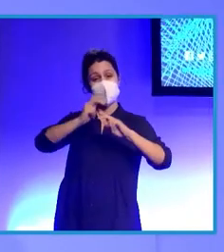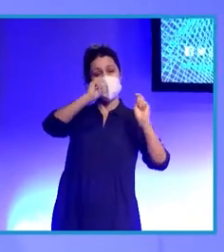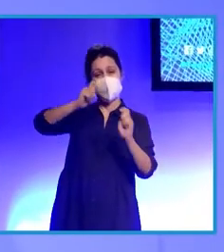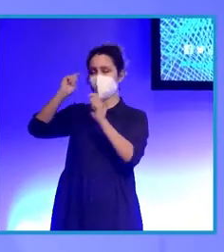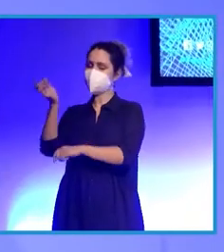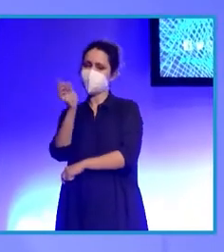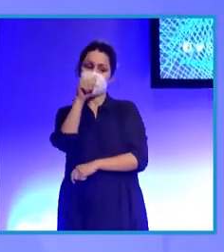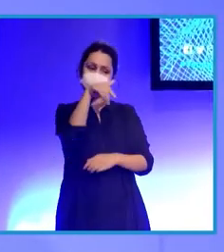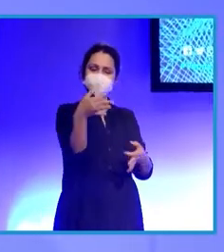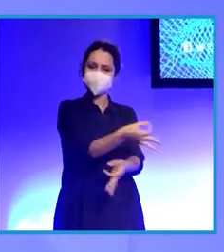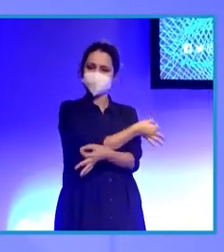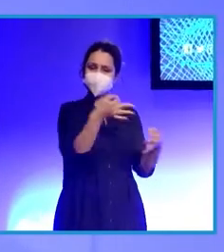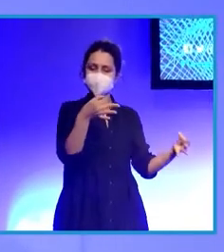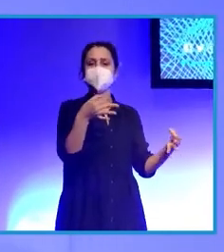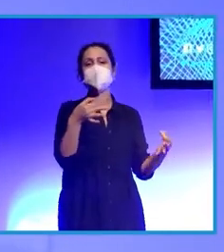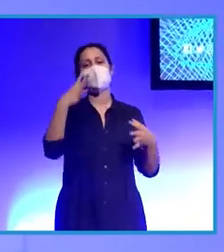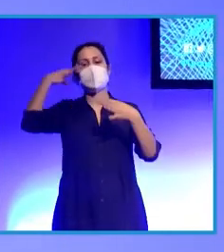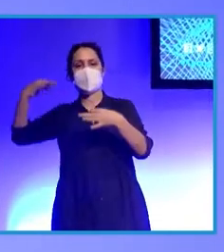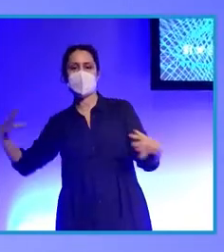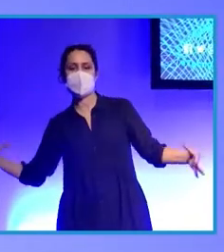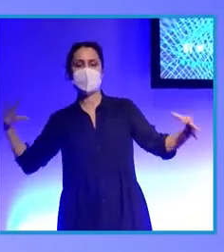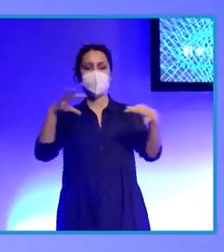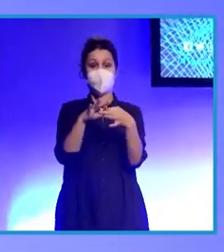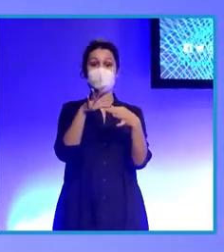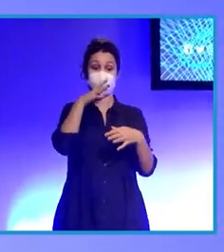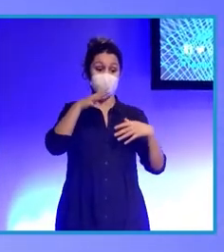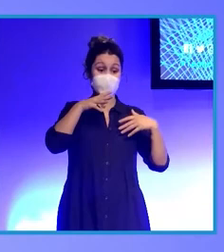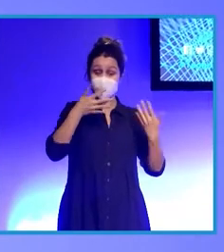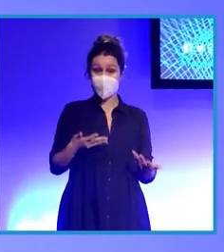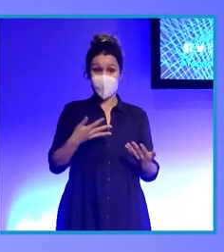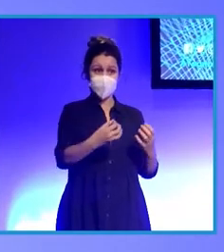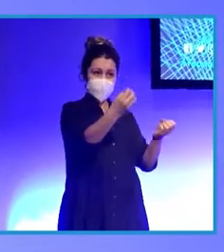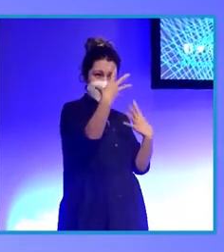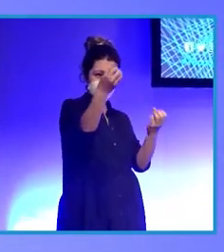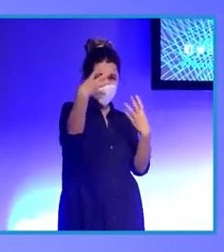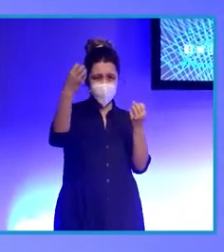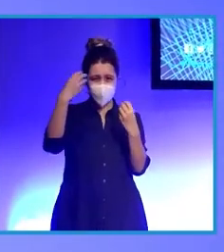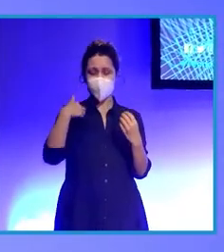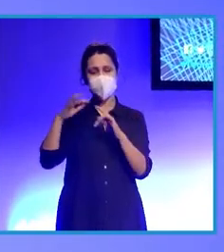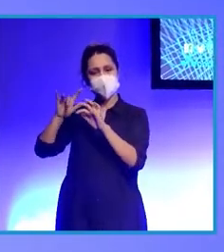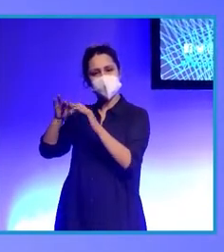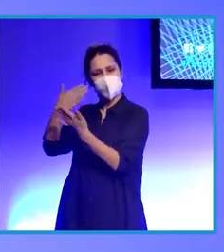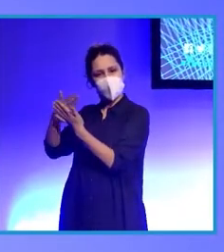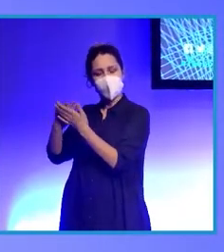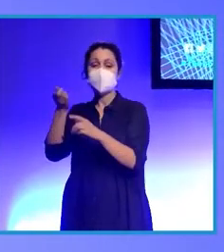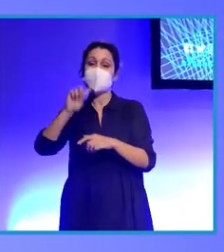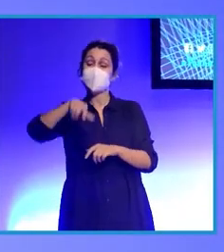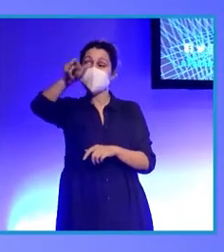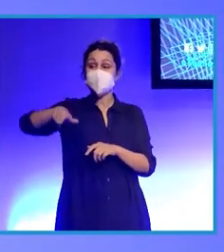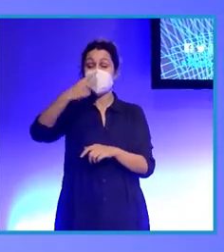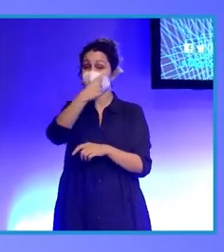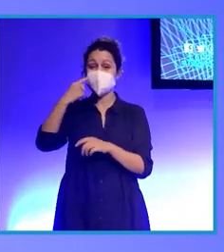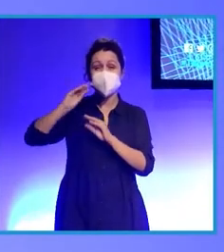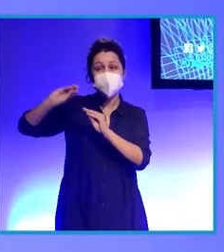corresponde con la realidad del sector. Y es que cada vez estamos más informados, cada vez contrastamos más datos, compartimos más testimonios, vivencias,